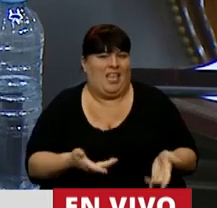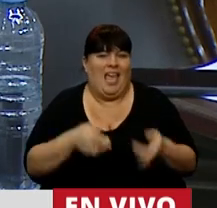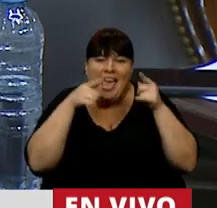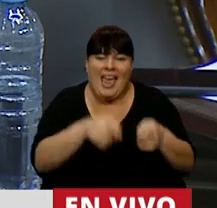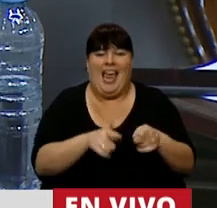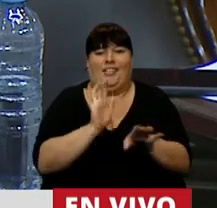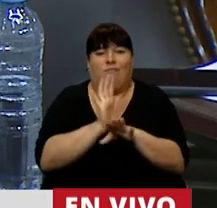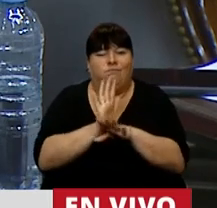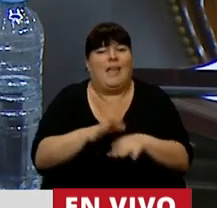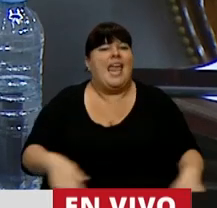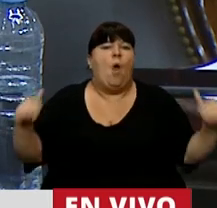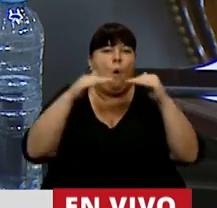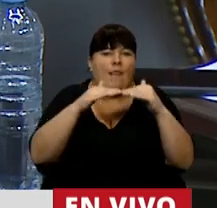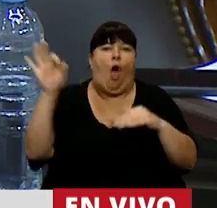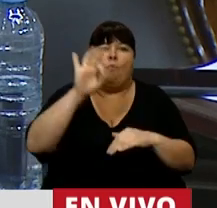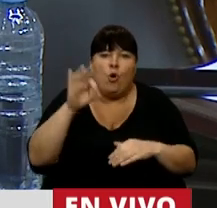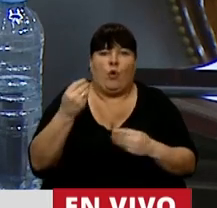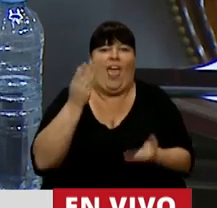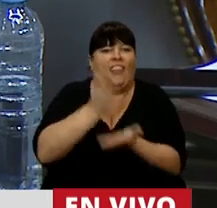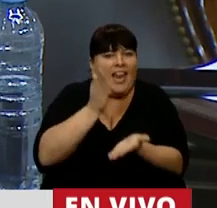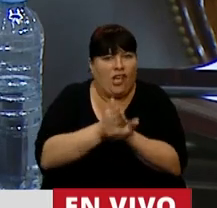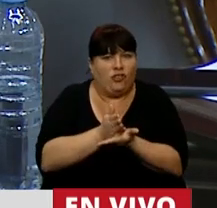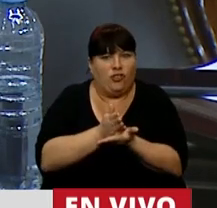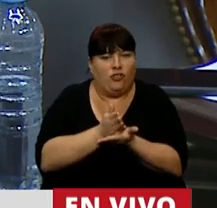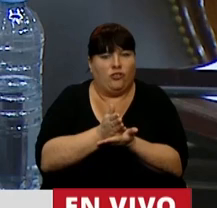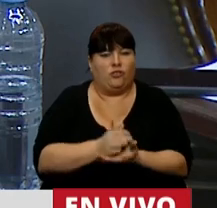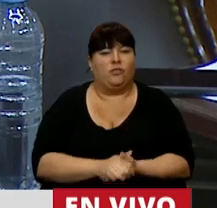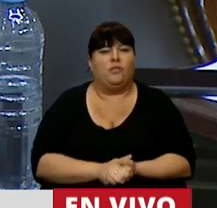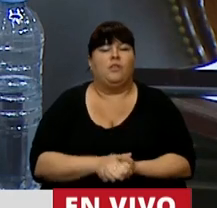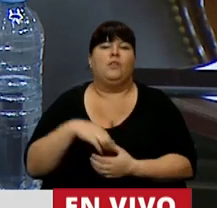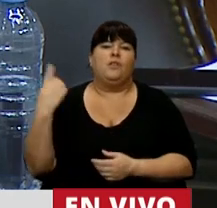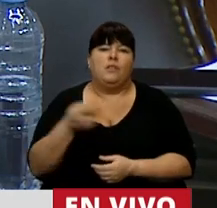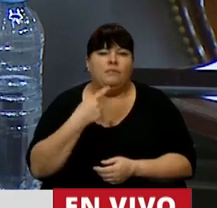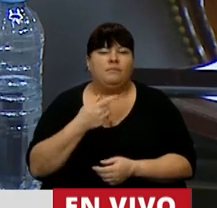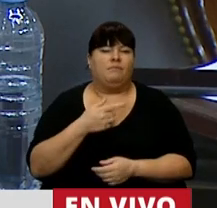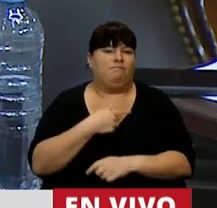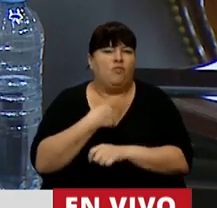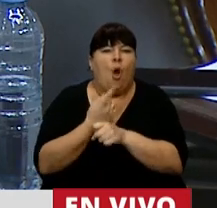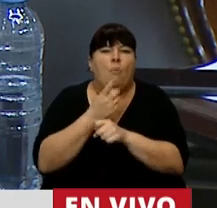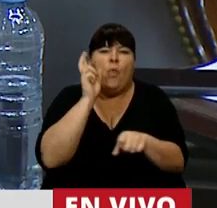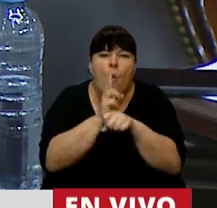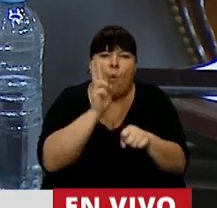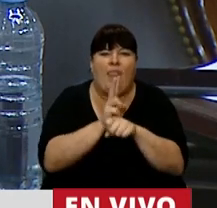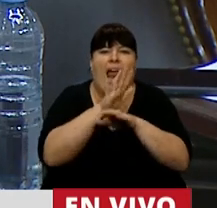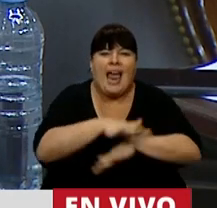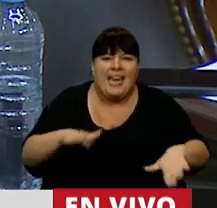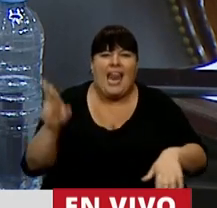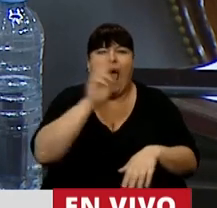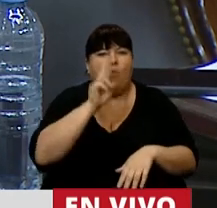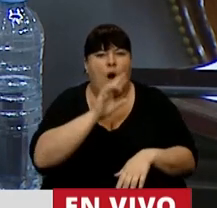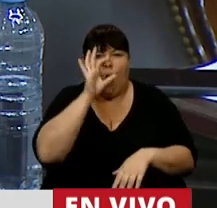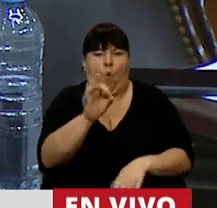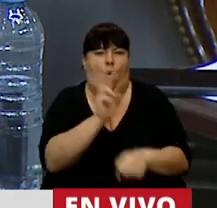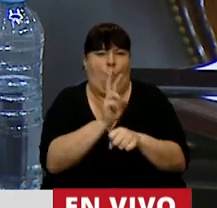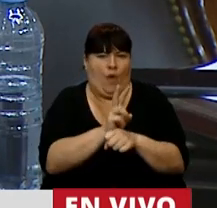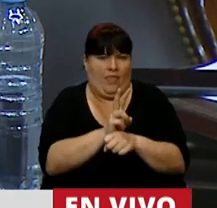Esto representa la igualdad de oportunidades y de derechos. Hemos sido incapaces de proteger a las niñas y a las mujeres.